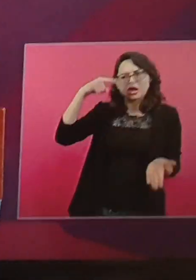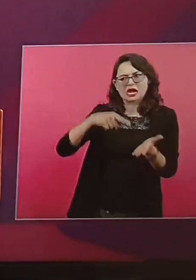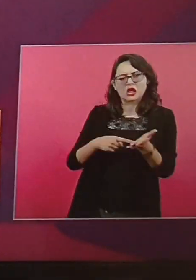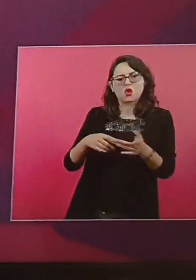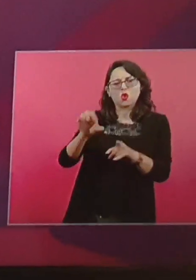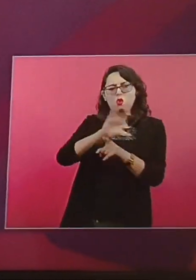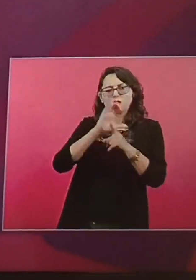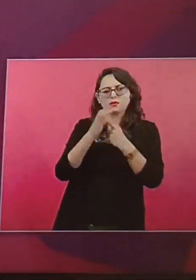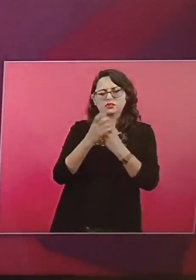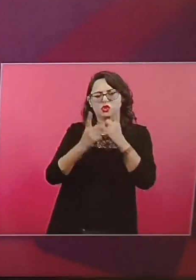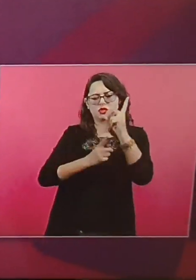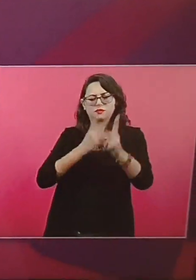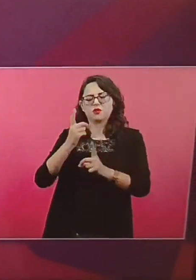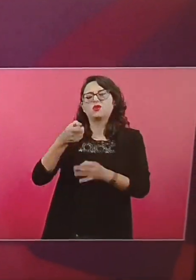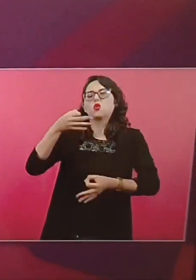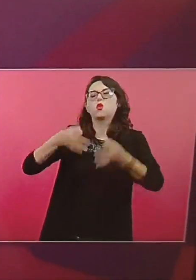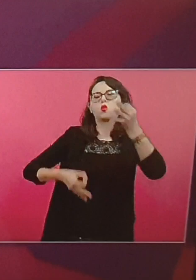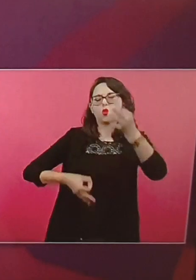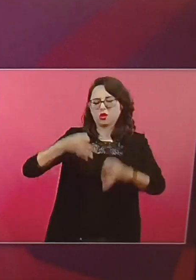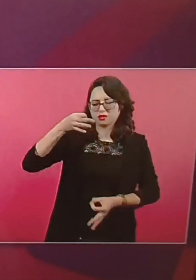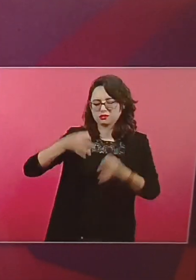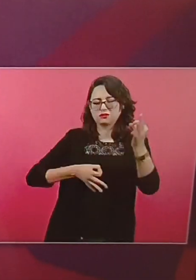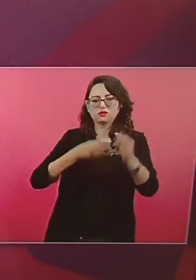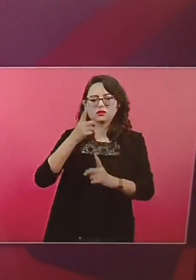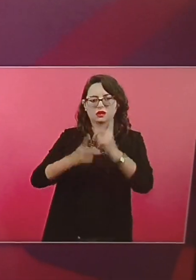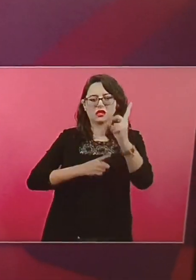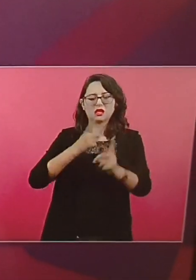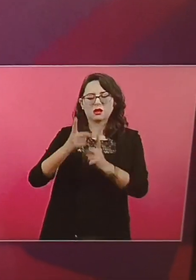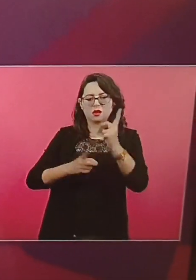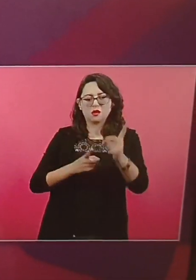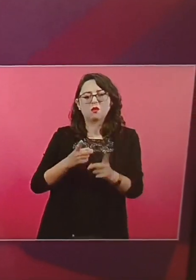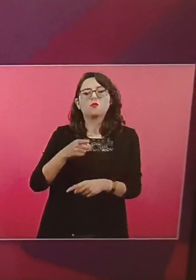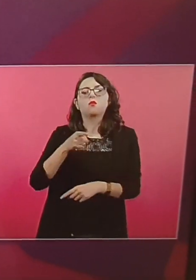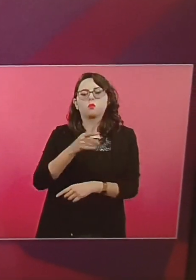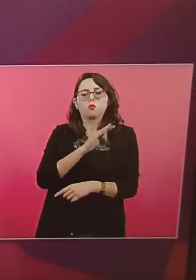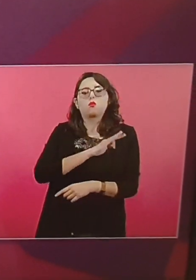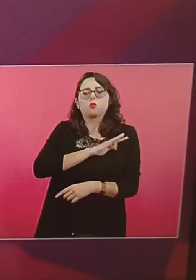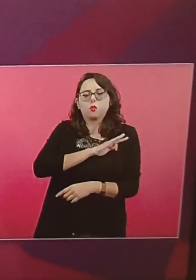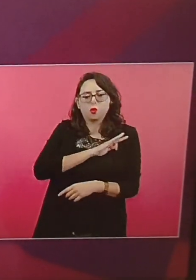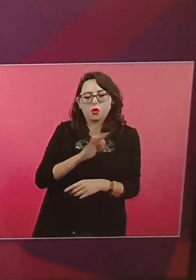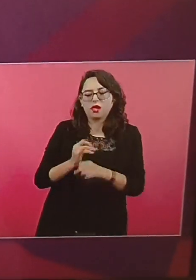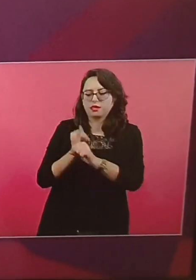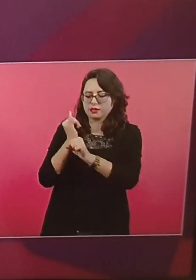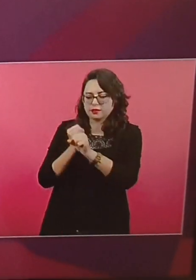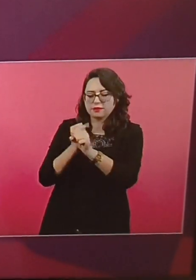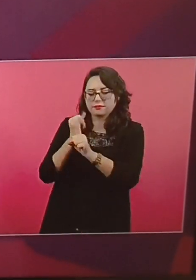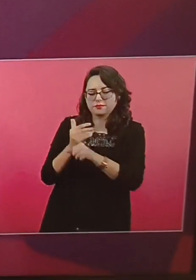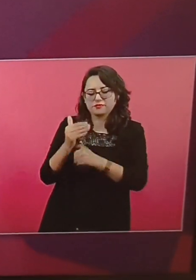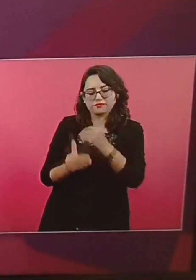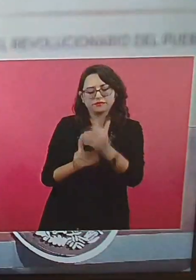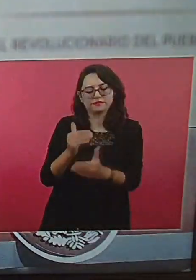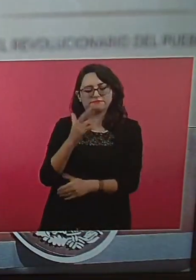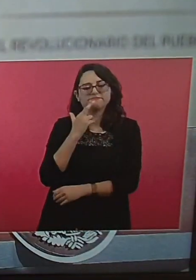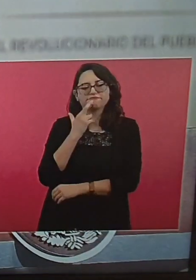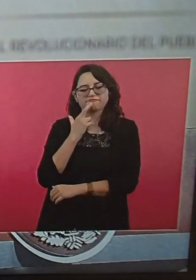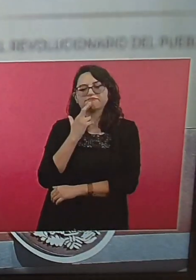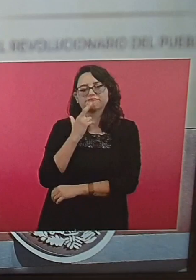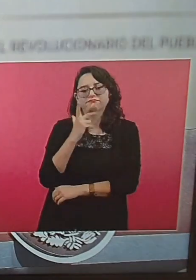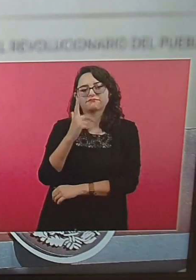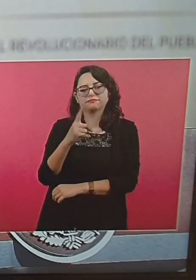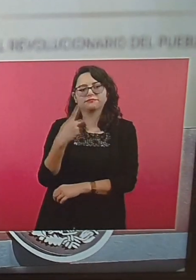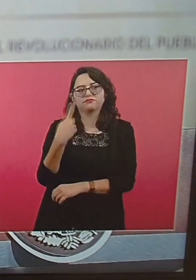este tribunal... ¿La cárcel? Sí, puede hacer la